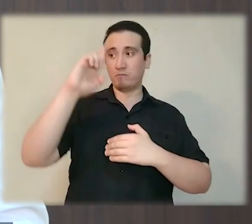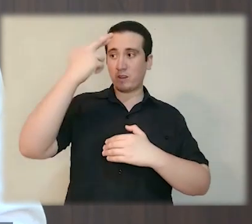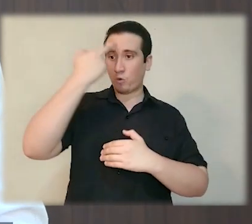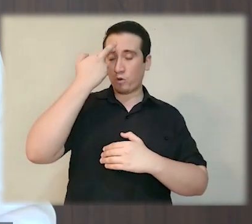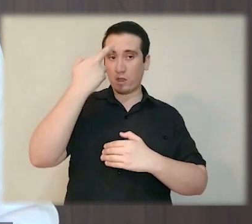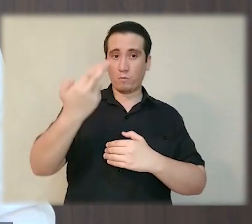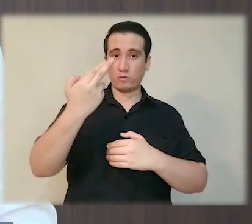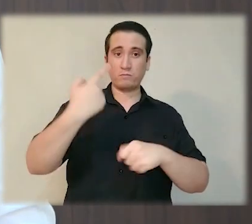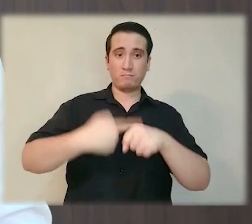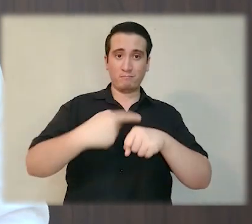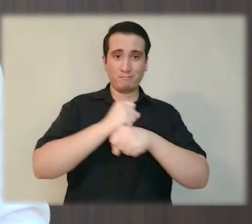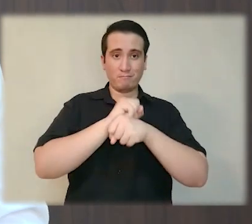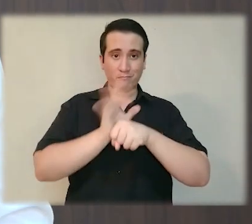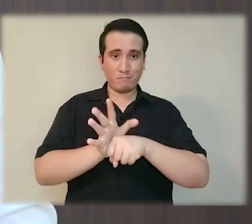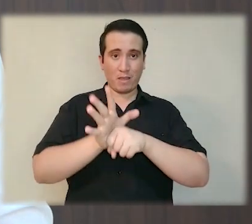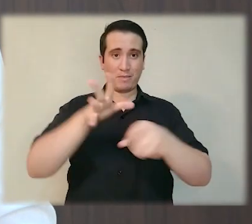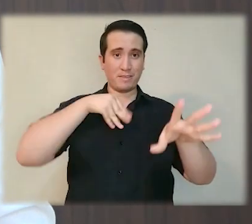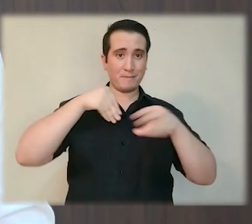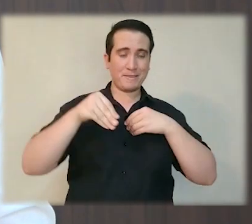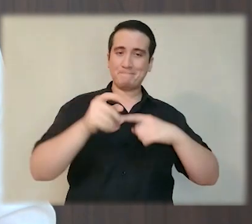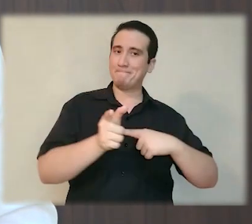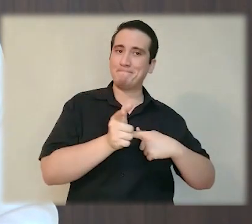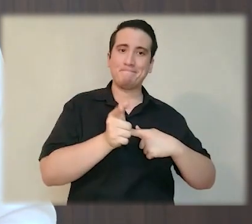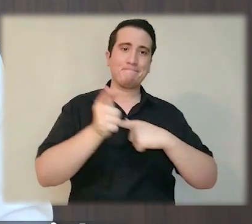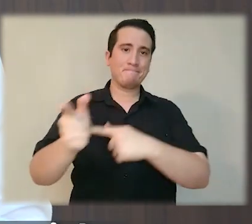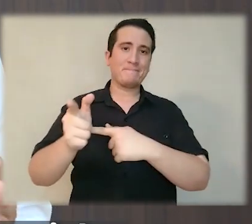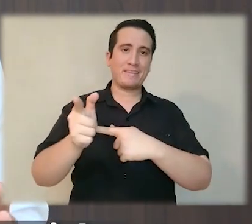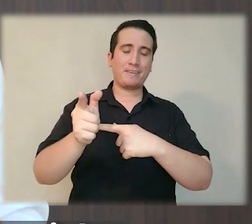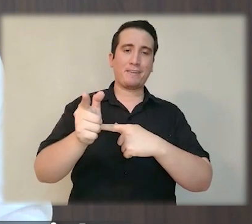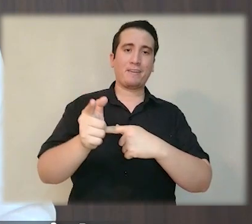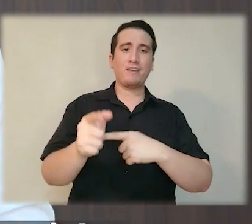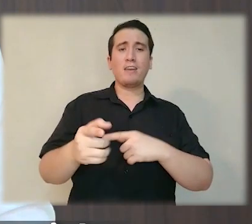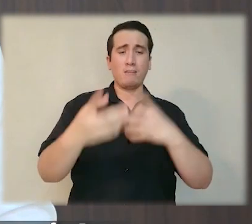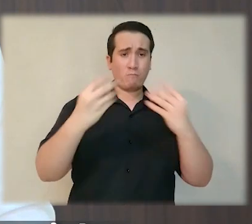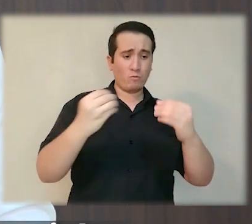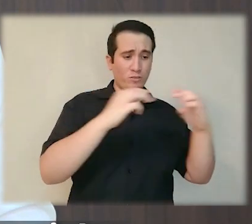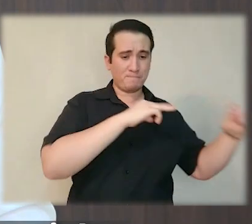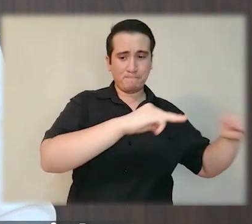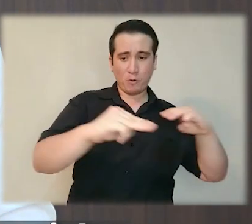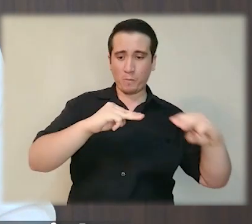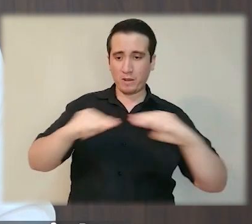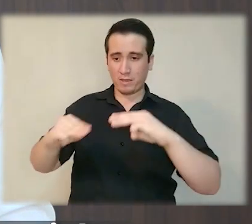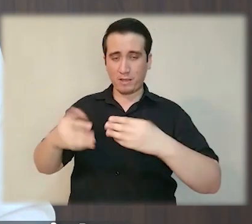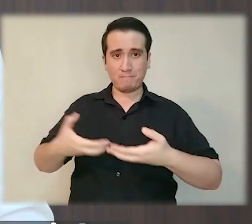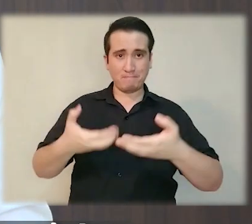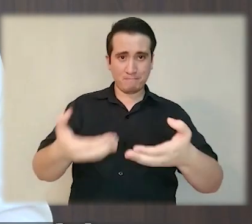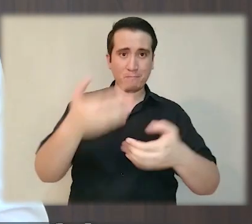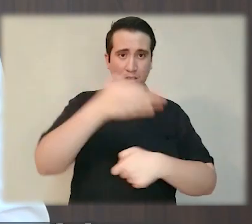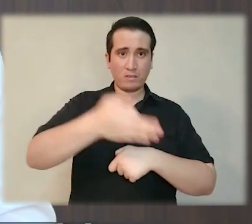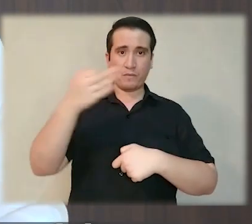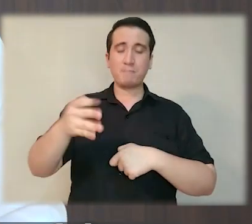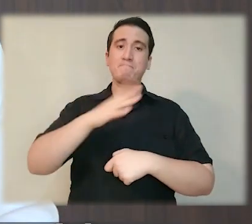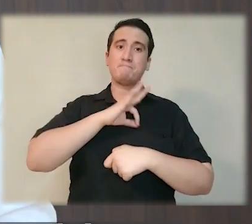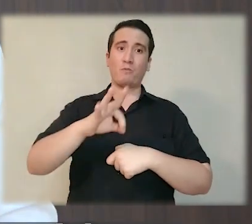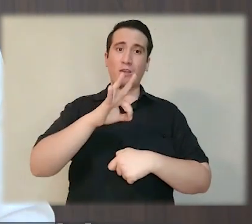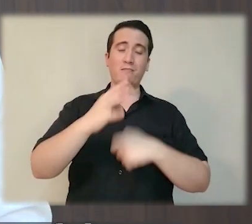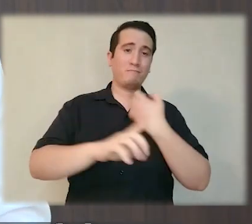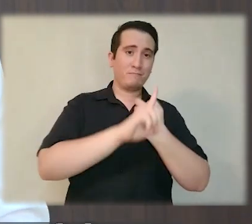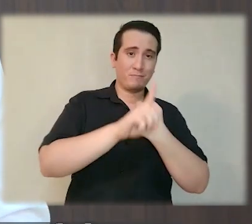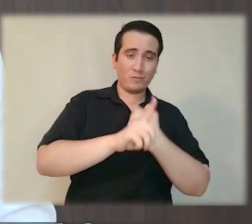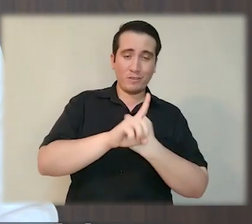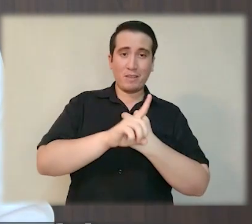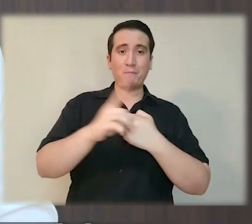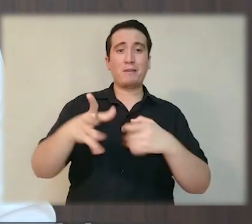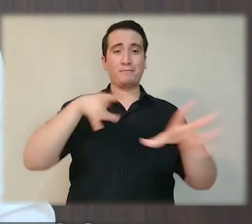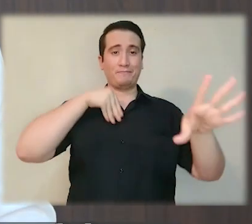presente en todo momento que la pandemia siga allá afuera y que una alta movilidad en estas fechas especiales puede generar un rebrote